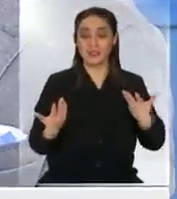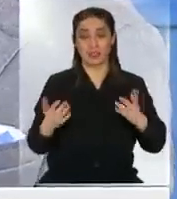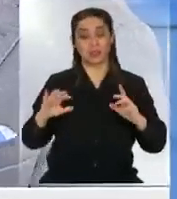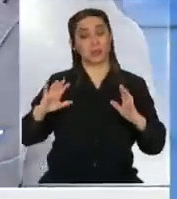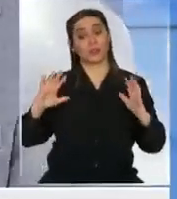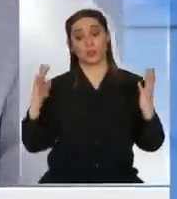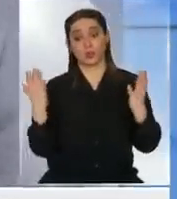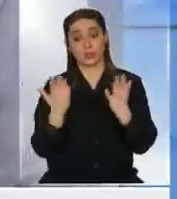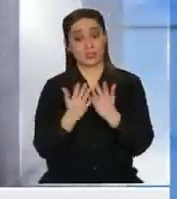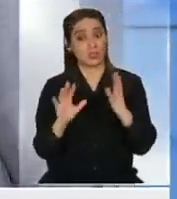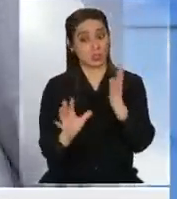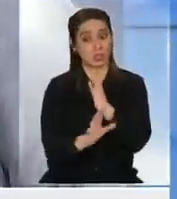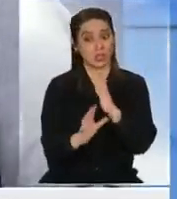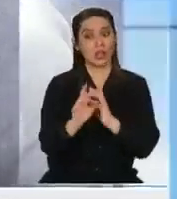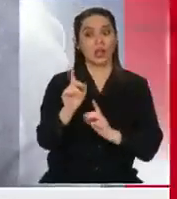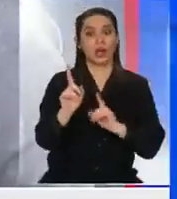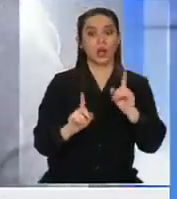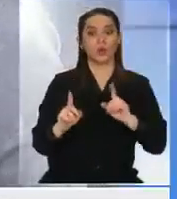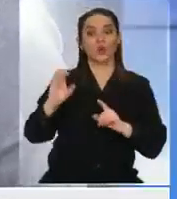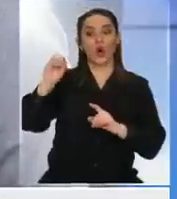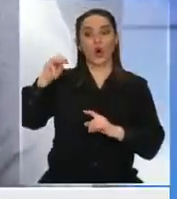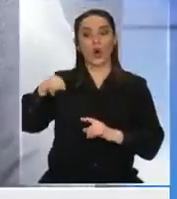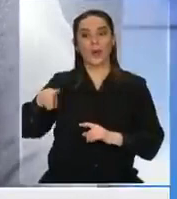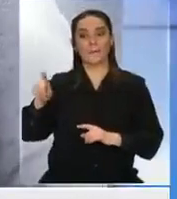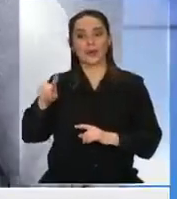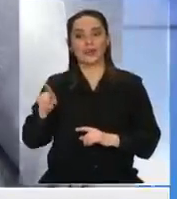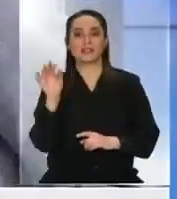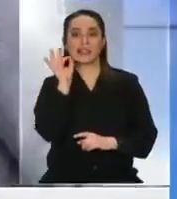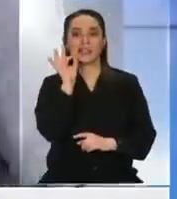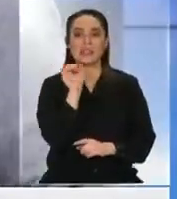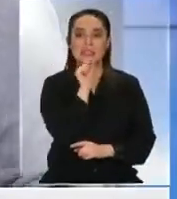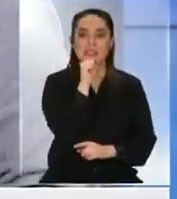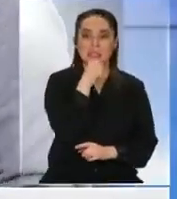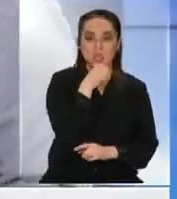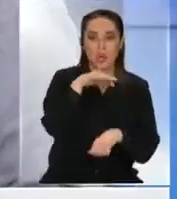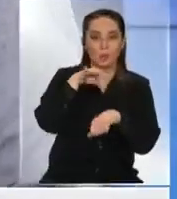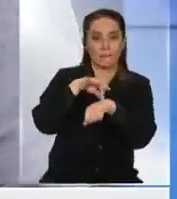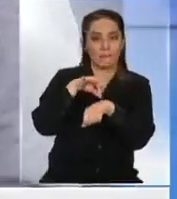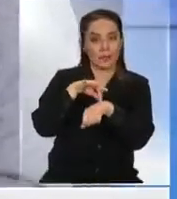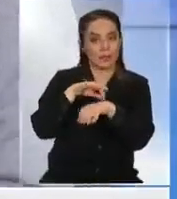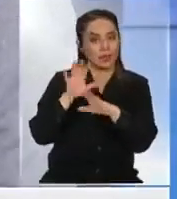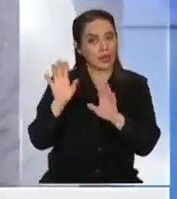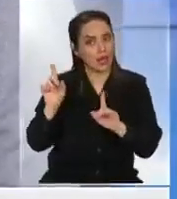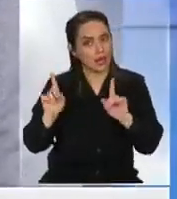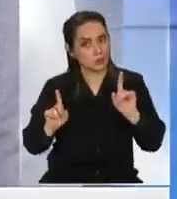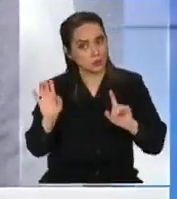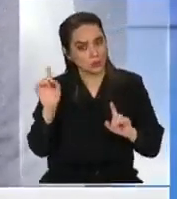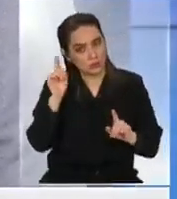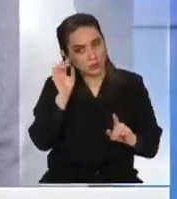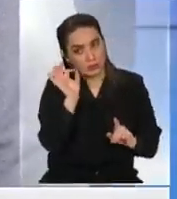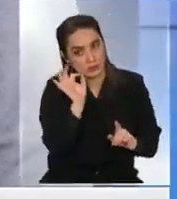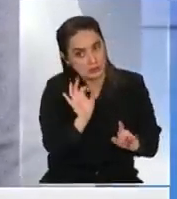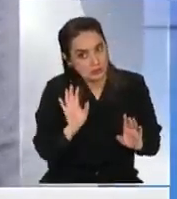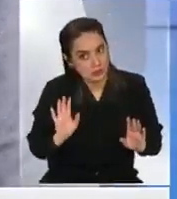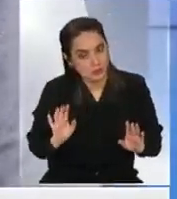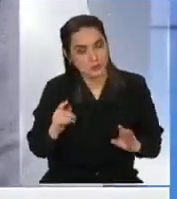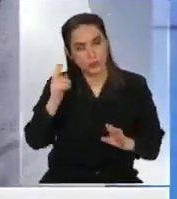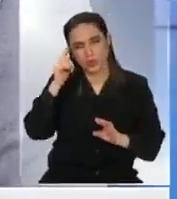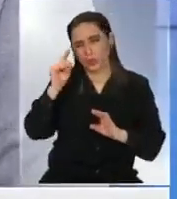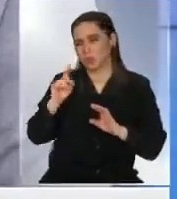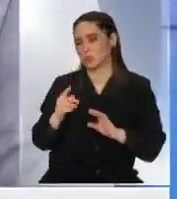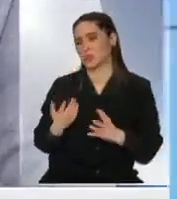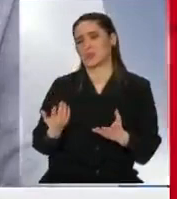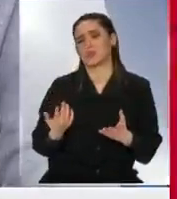tremendamente dramático cuando algunos en la OMS quieren plantear el envejecimiento como una enfermedad que lo encuentro pero absolutamente